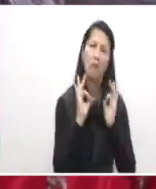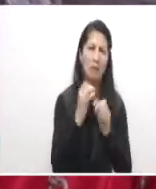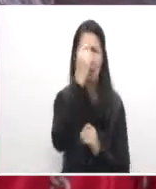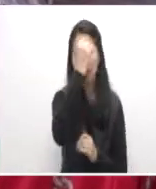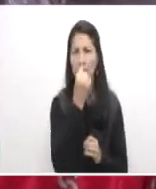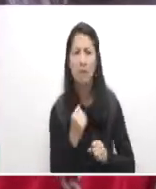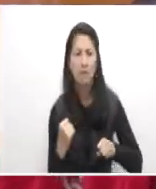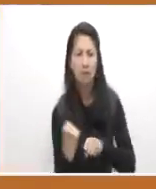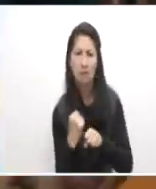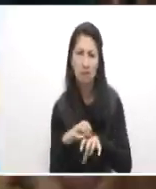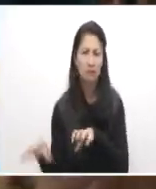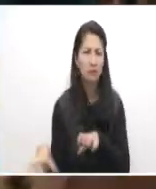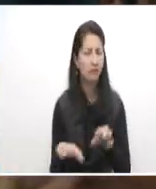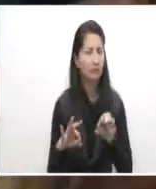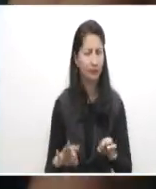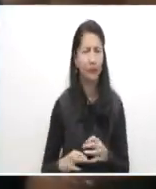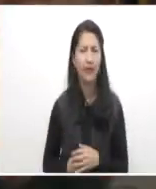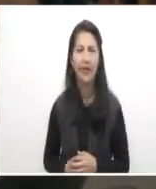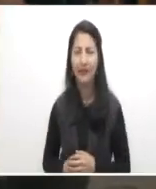labor que ejercemos.